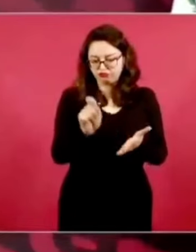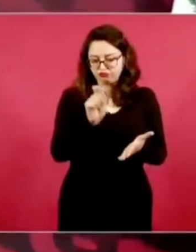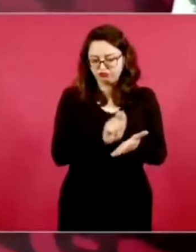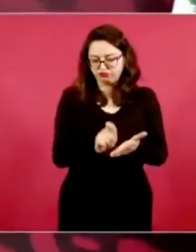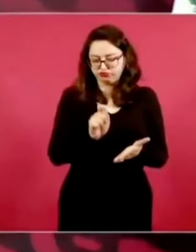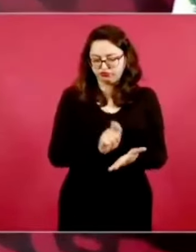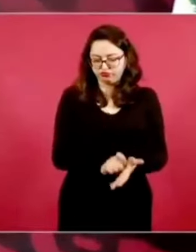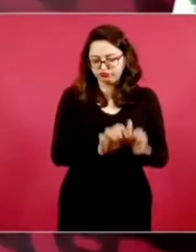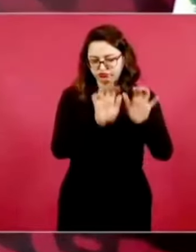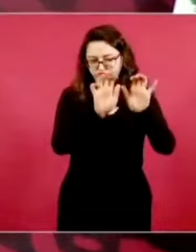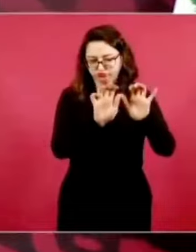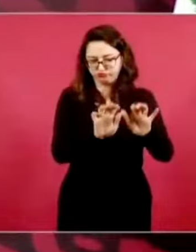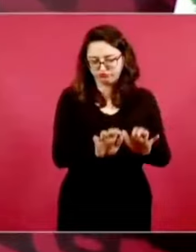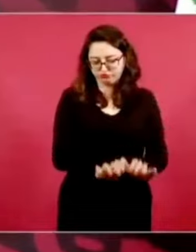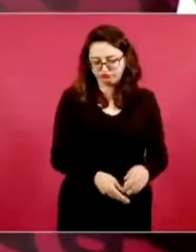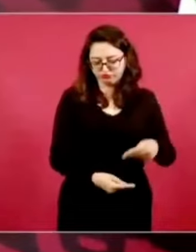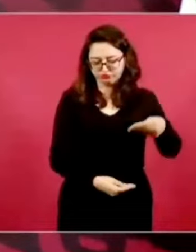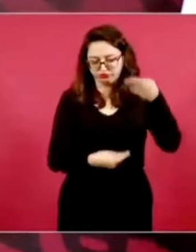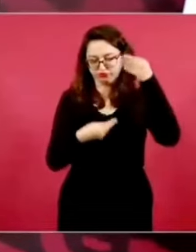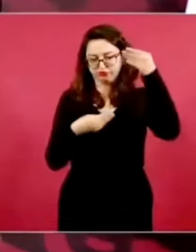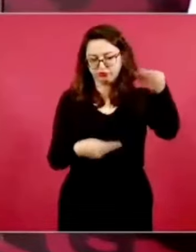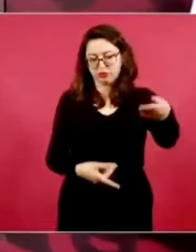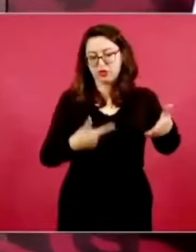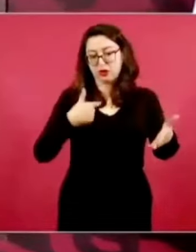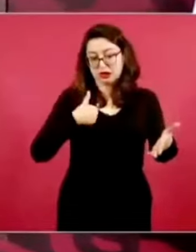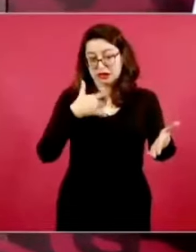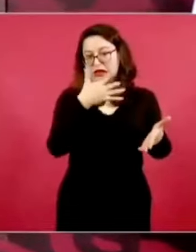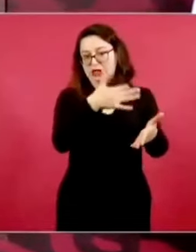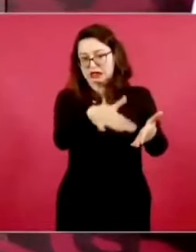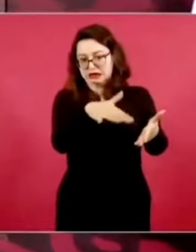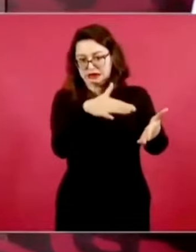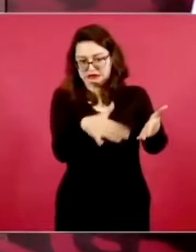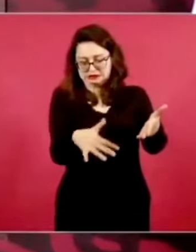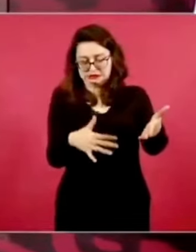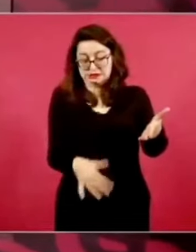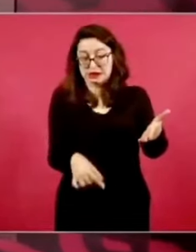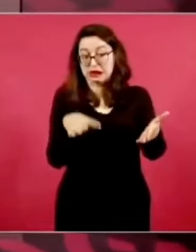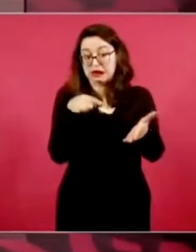de la importancia no sólo de los